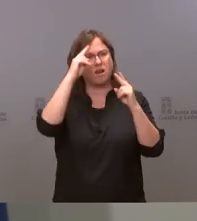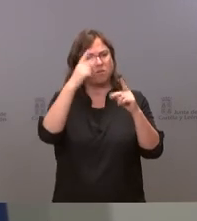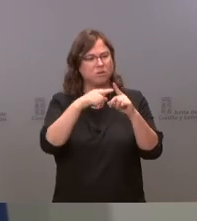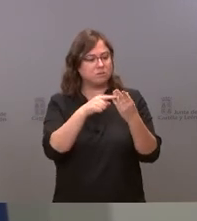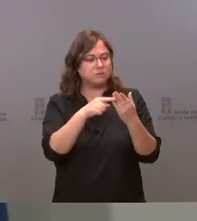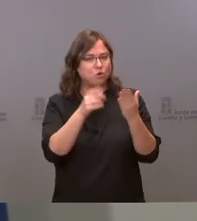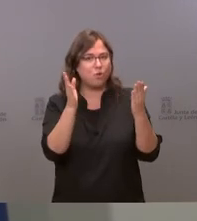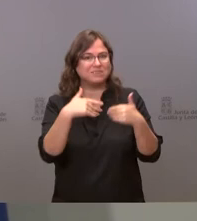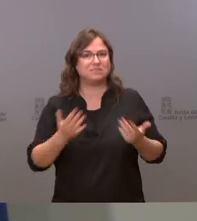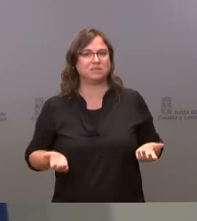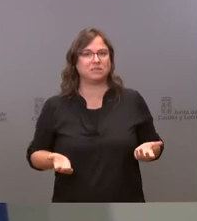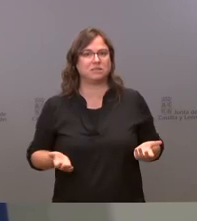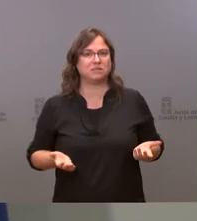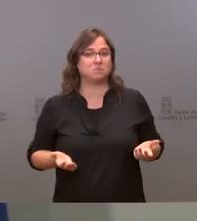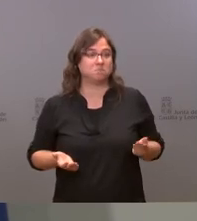existía